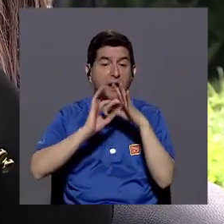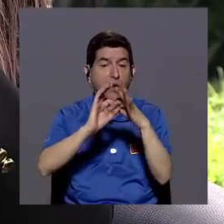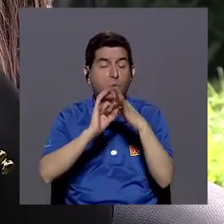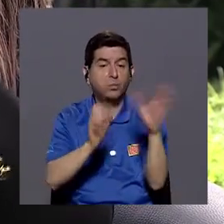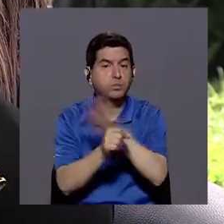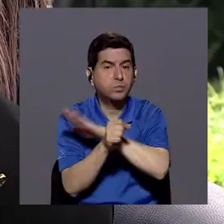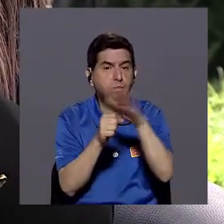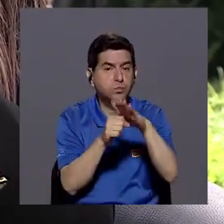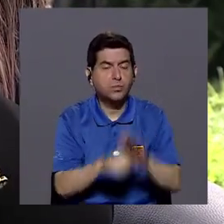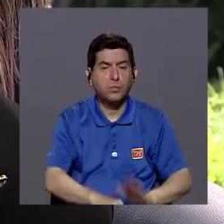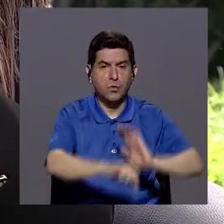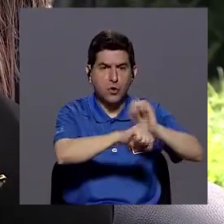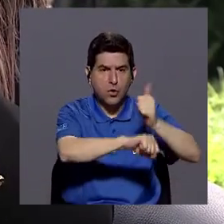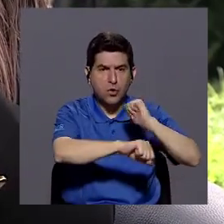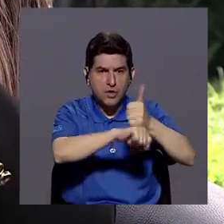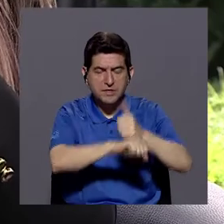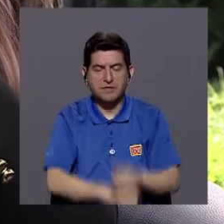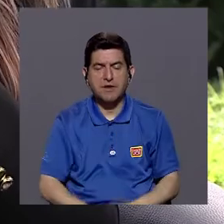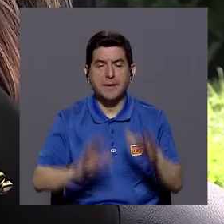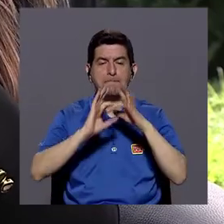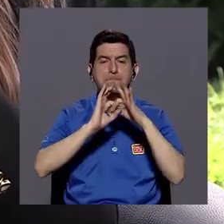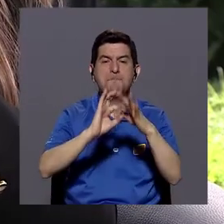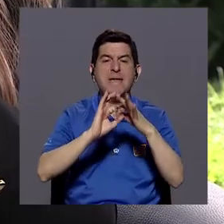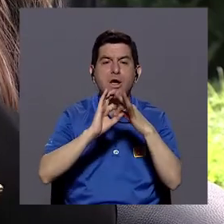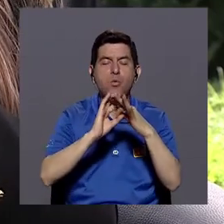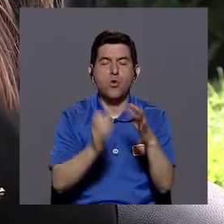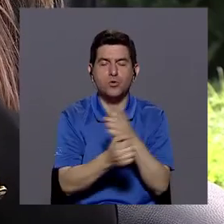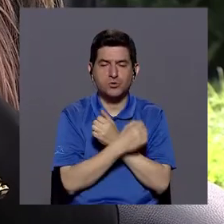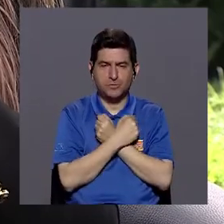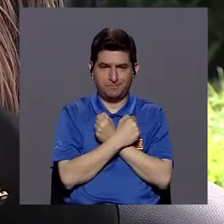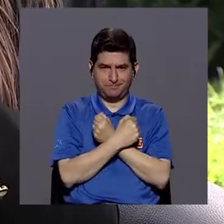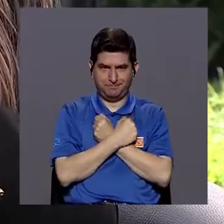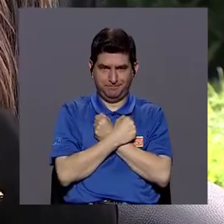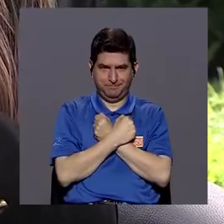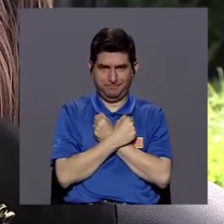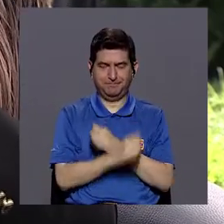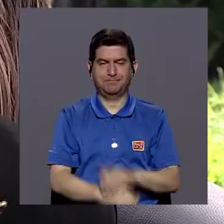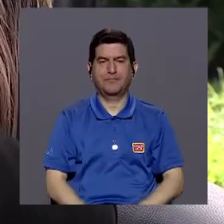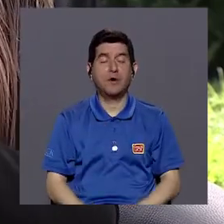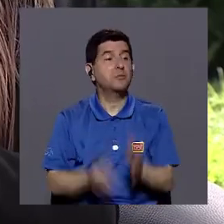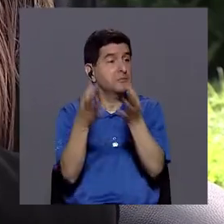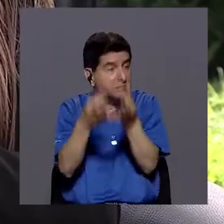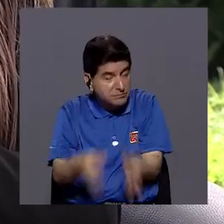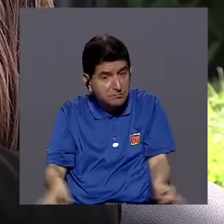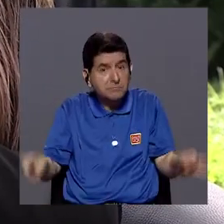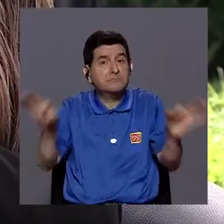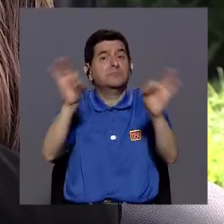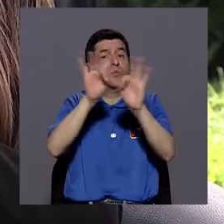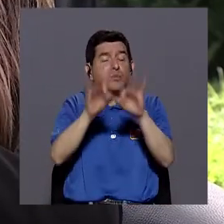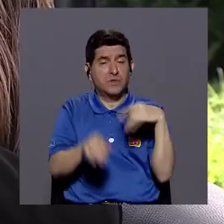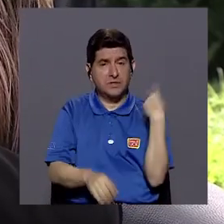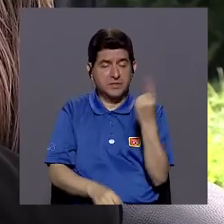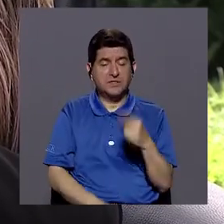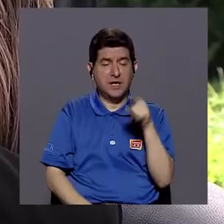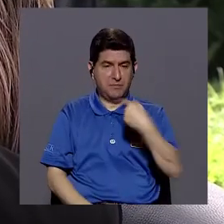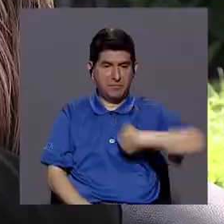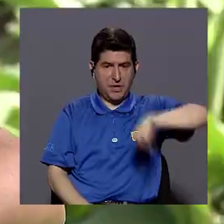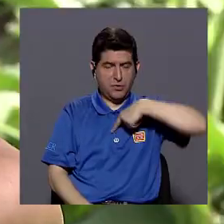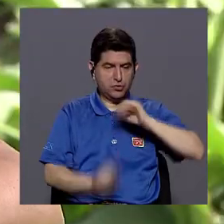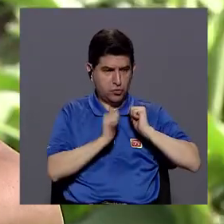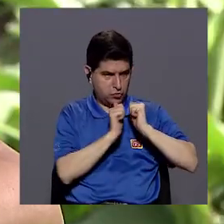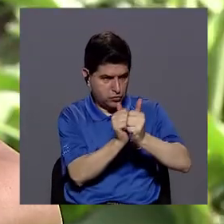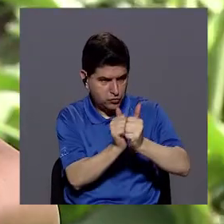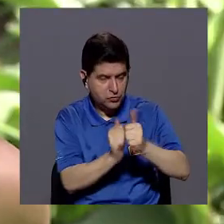totalmente con el establecimiento de vínculos, toda esta parte afectiva. Entonces, es fundamental que estemos siempre presentes